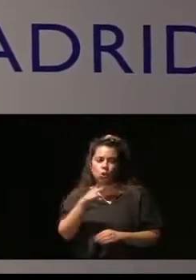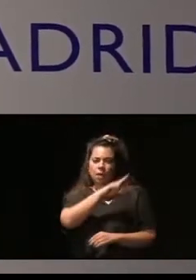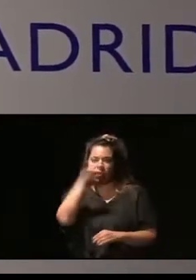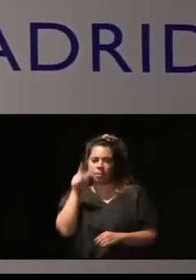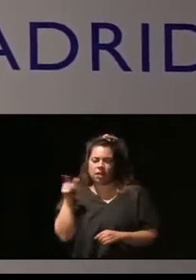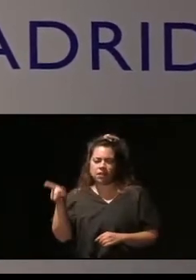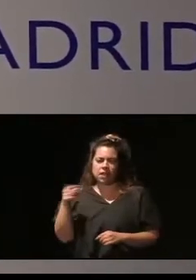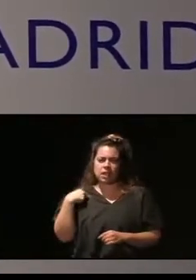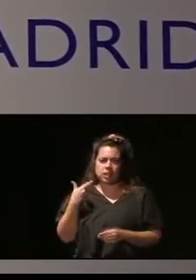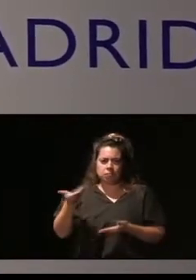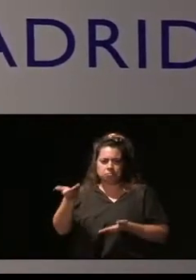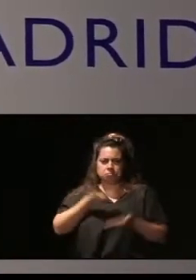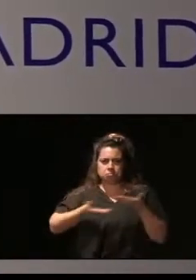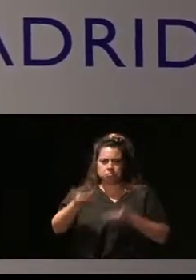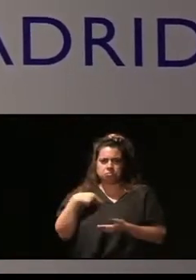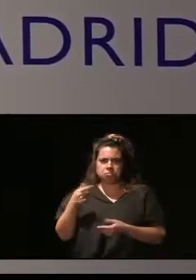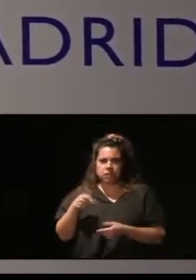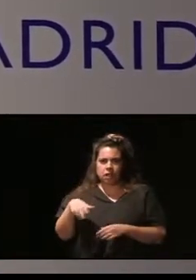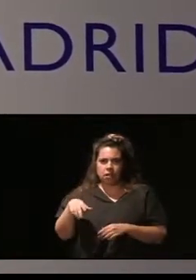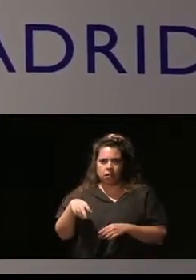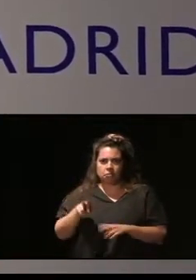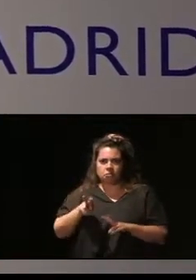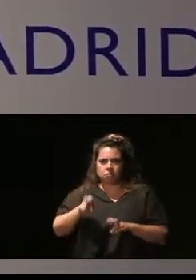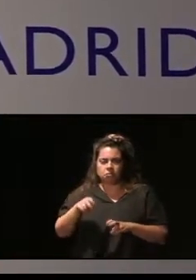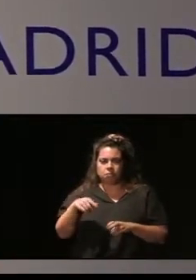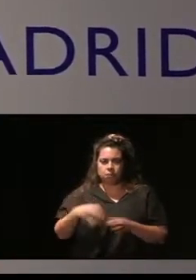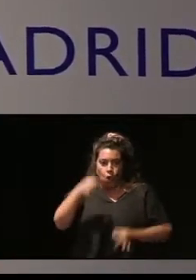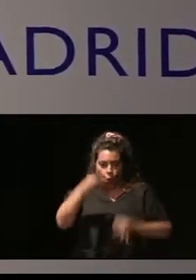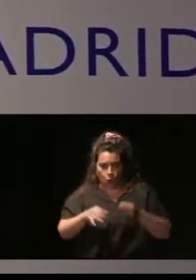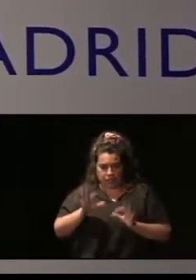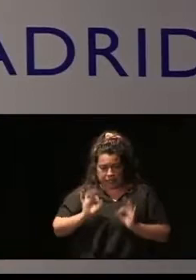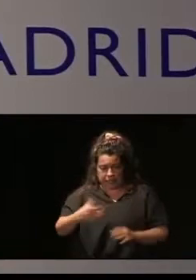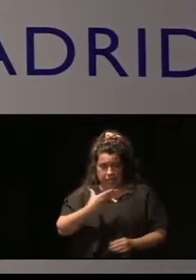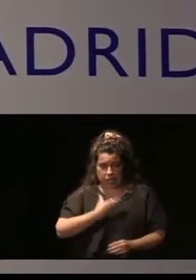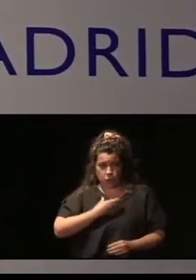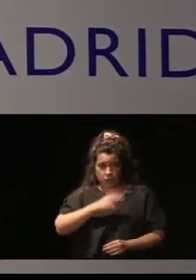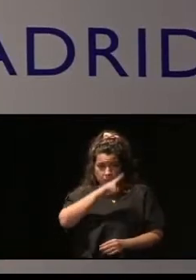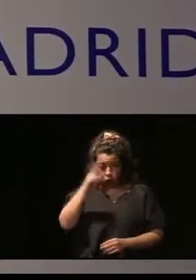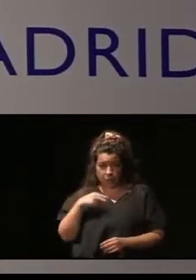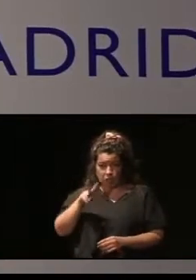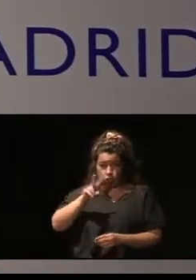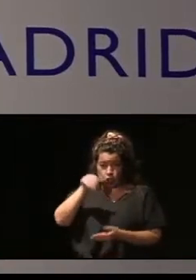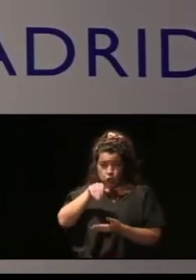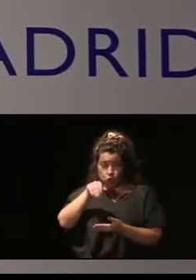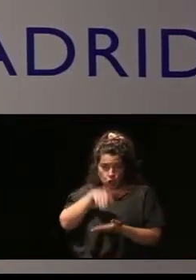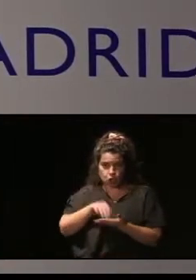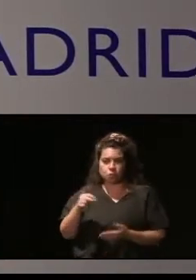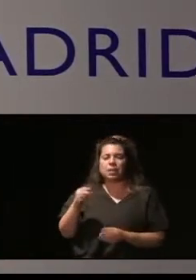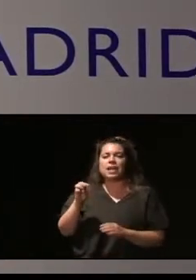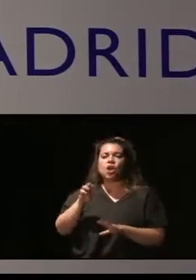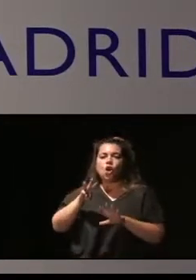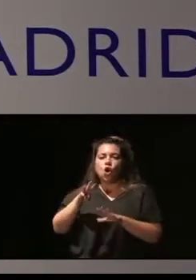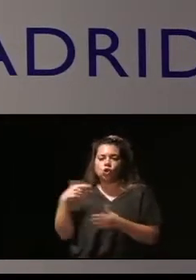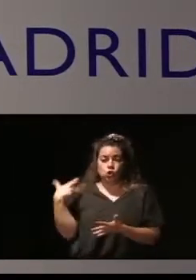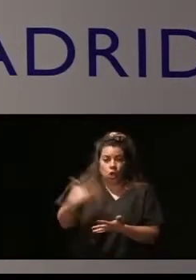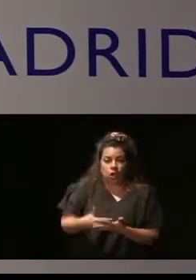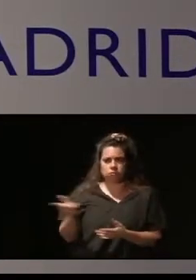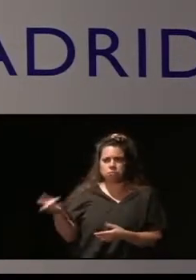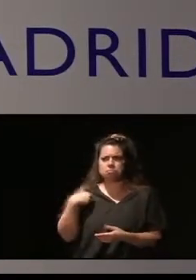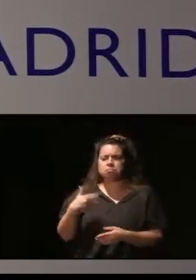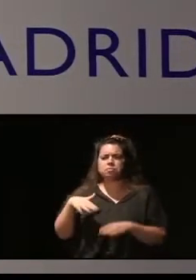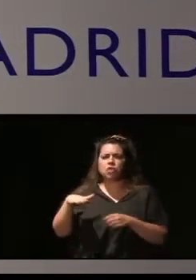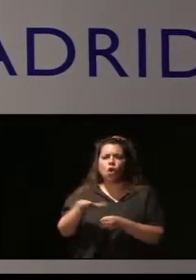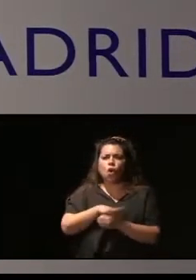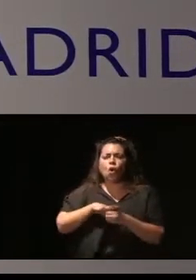General de la Rama Jurídica del Ayuntamiento de Madrid. Desde 2008 desempeña funciones en la Junta Municipal del